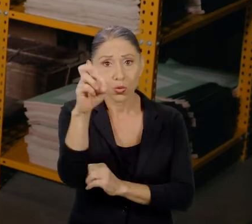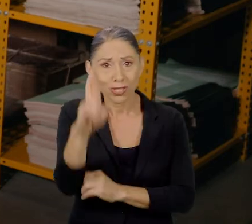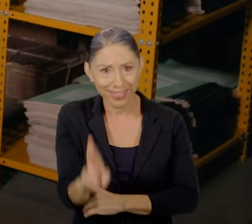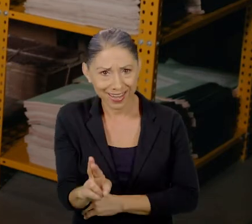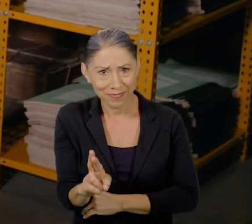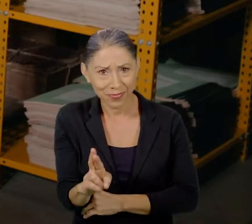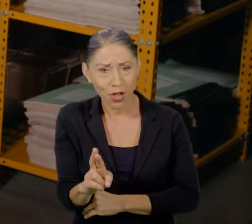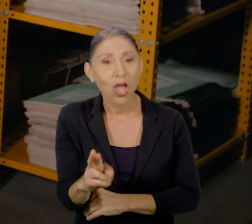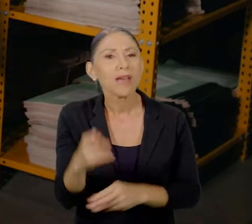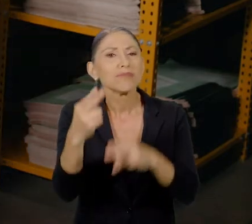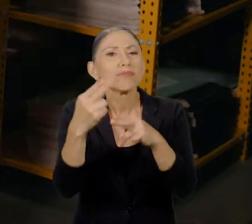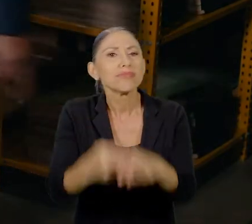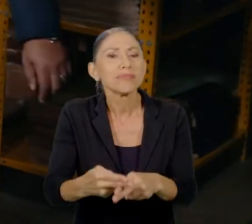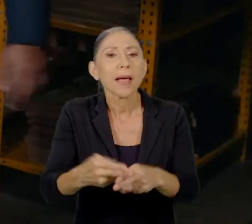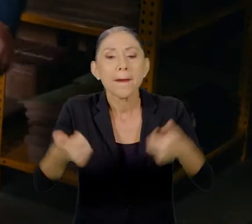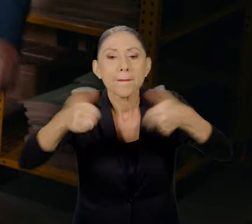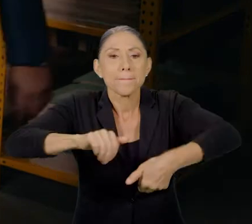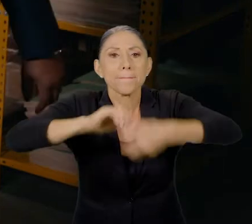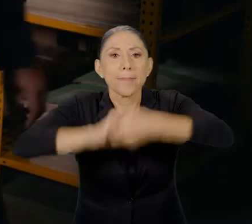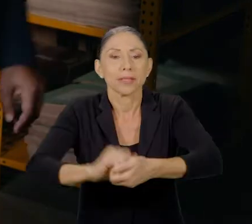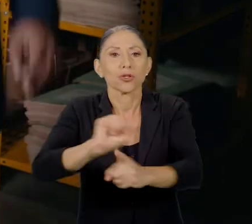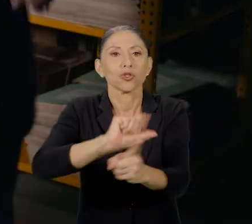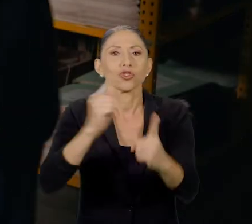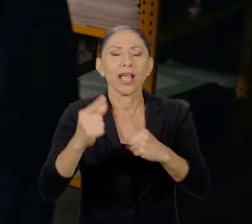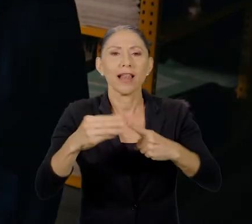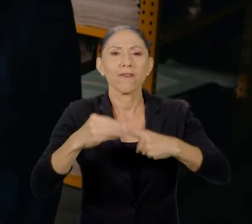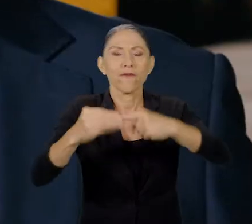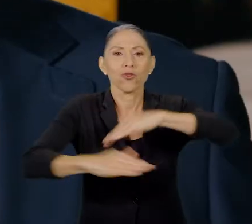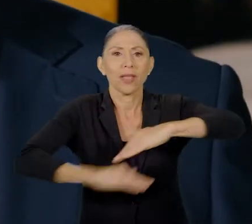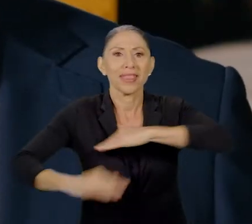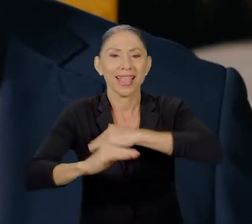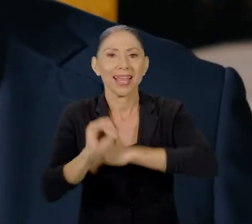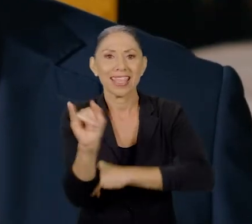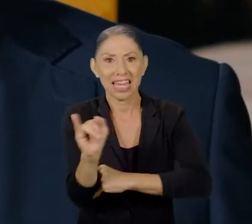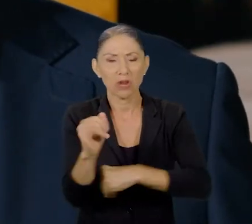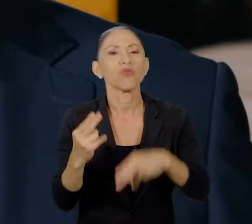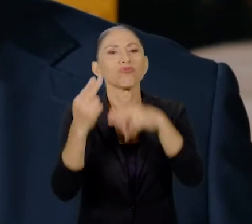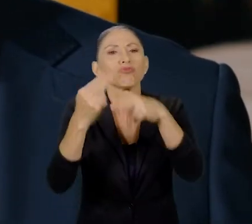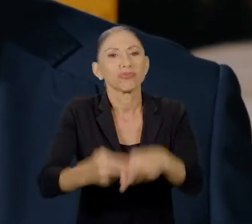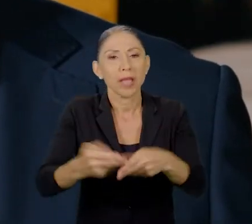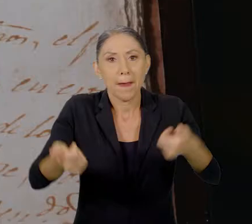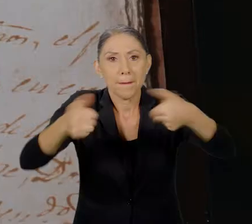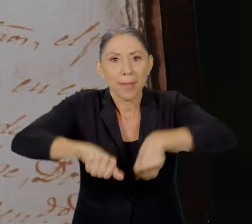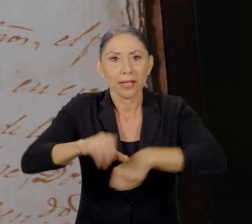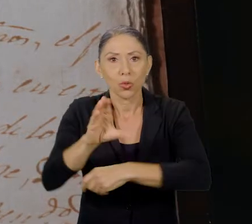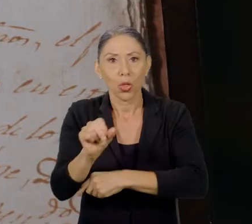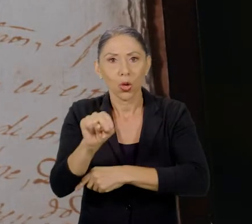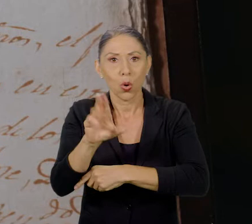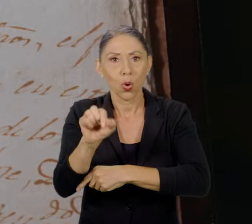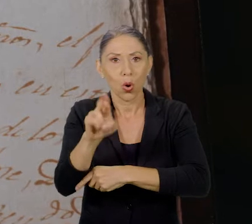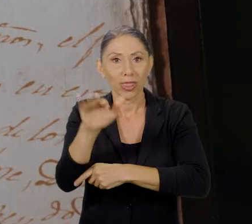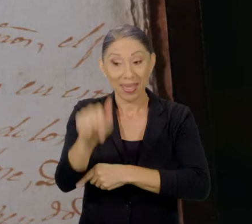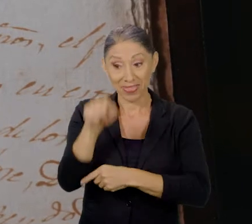de Costa Rica fue el Pacto Social Fundamental Interino, conocido como Pacto de Concordia. Este